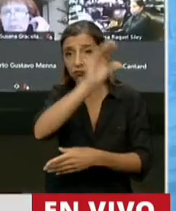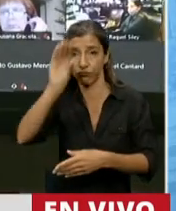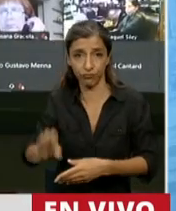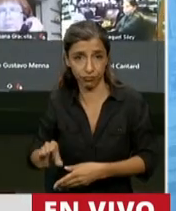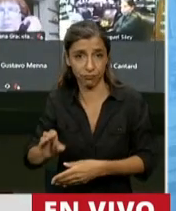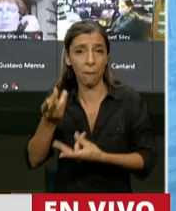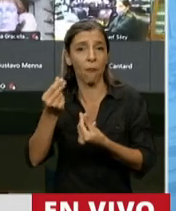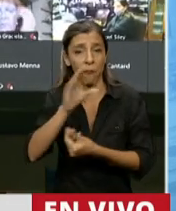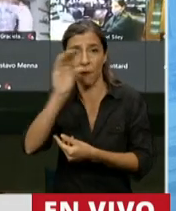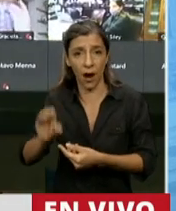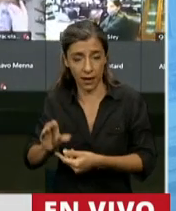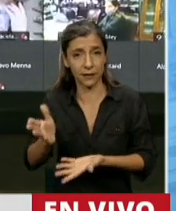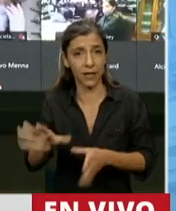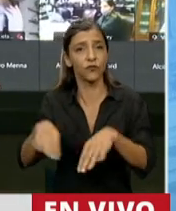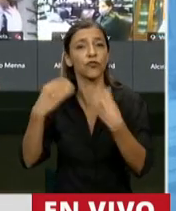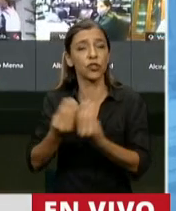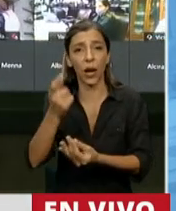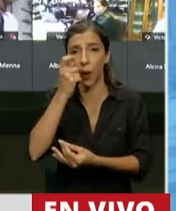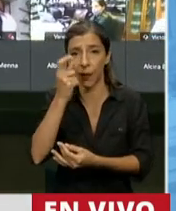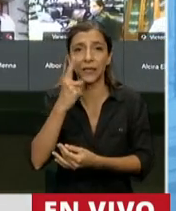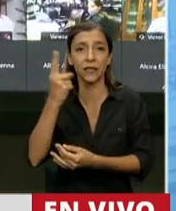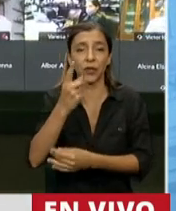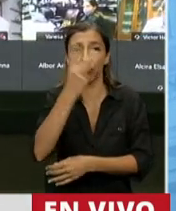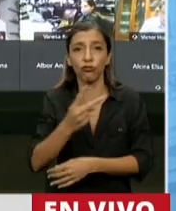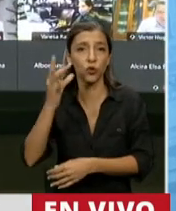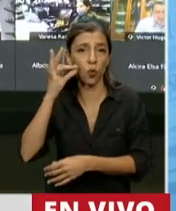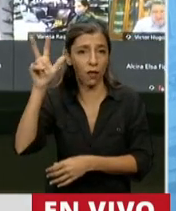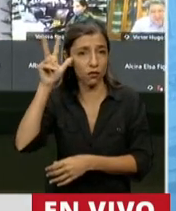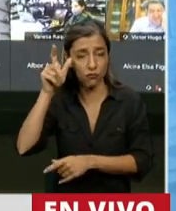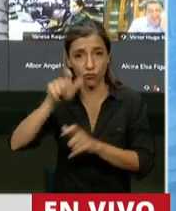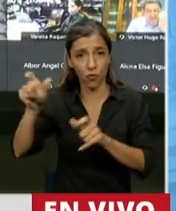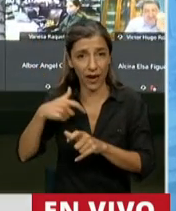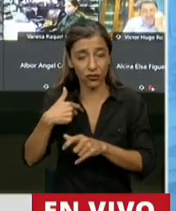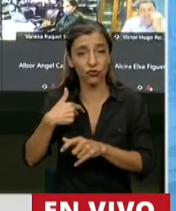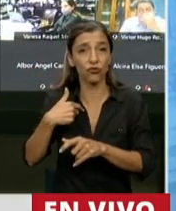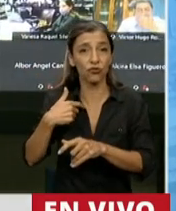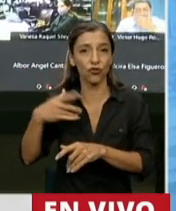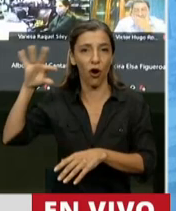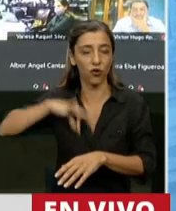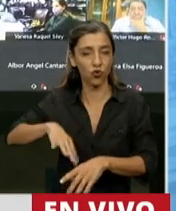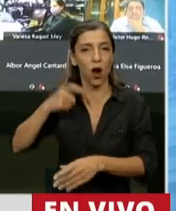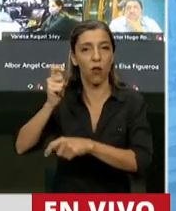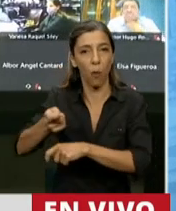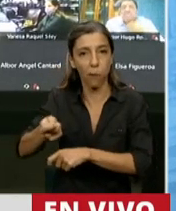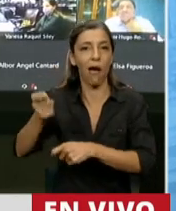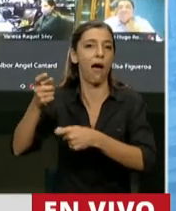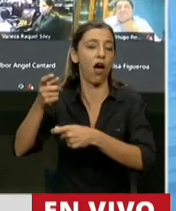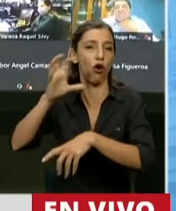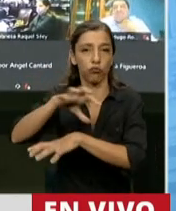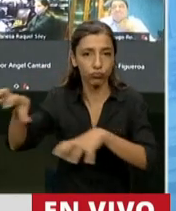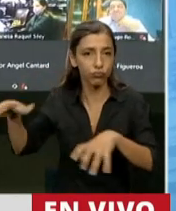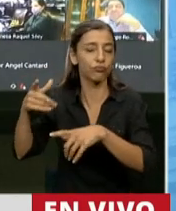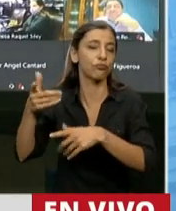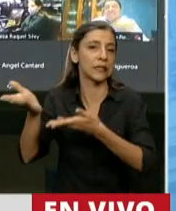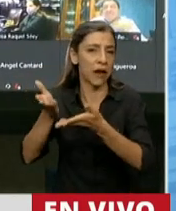Se trasladaron 20.248 efectivos y por supuesto las instalaciones y todo lo necesario para